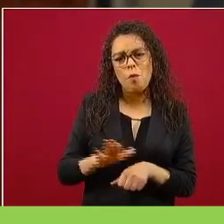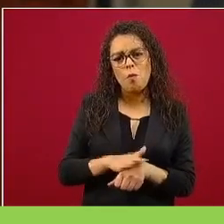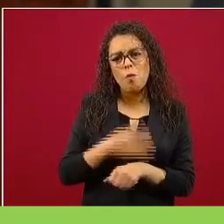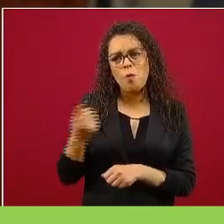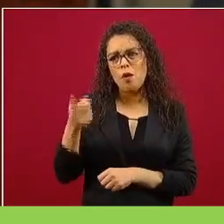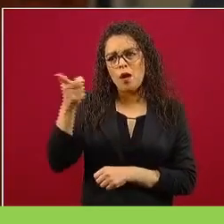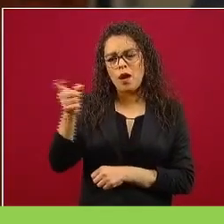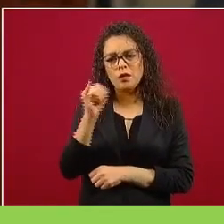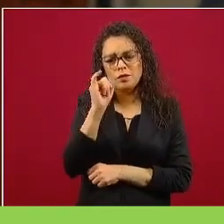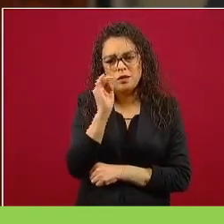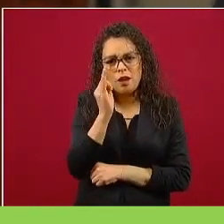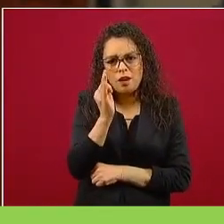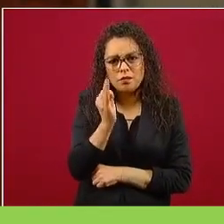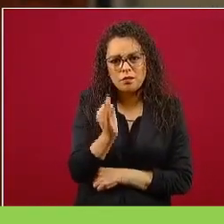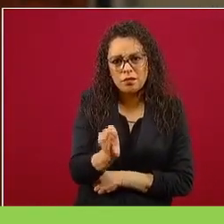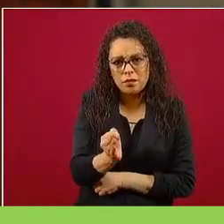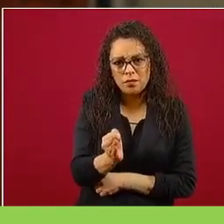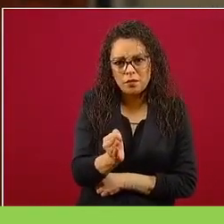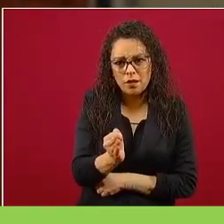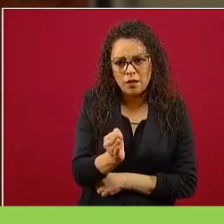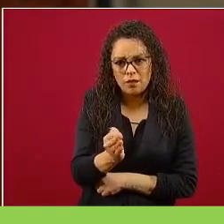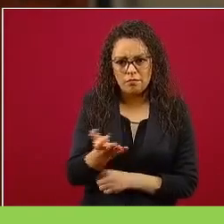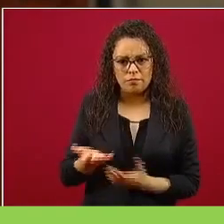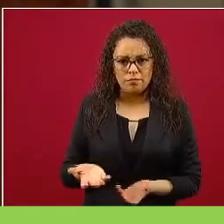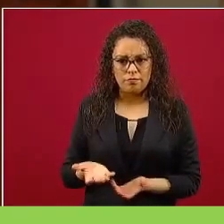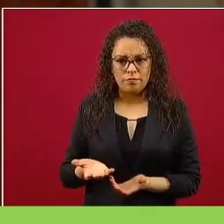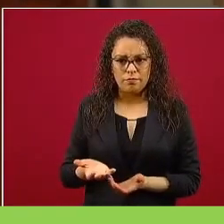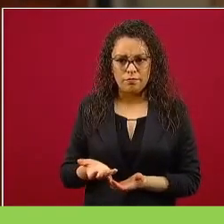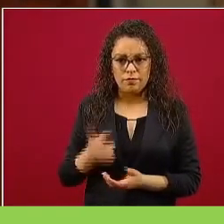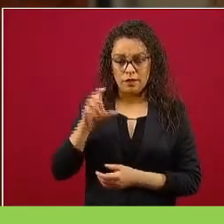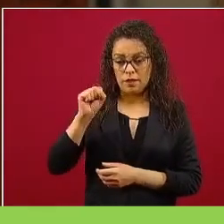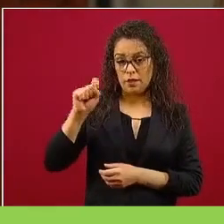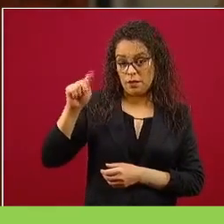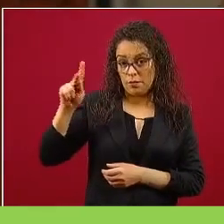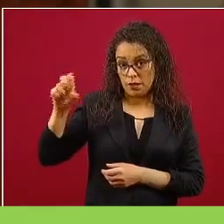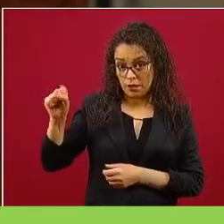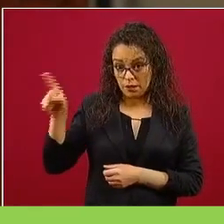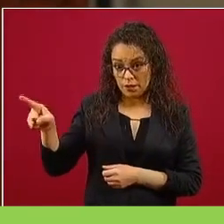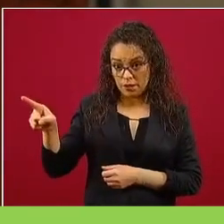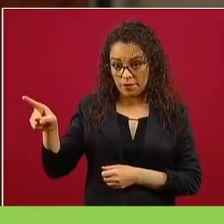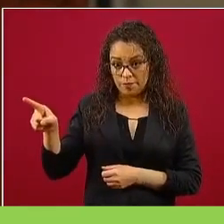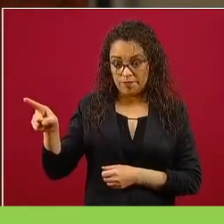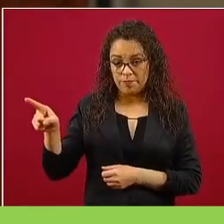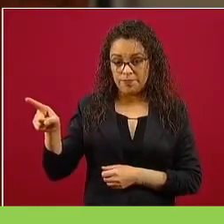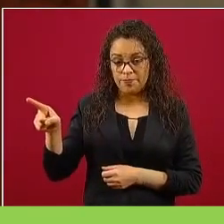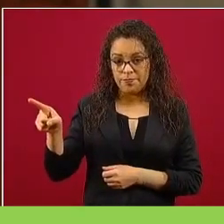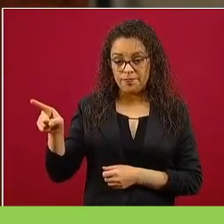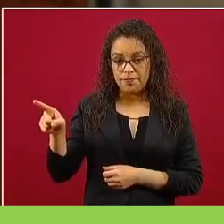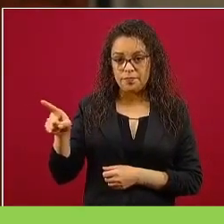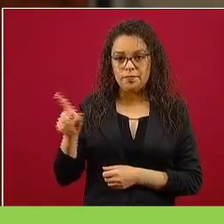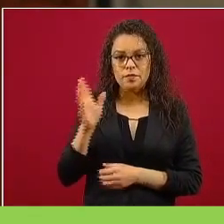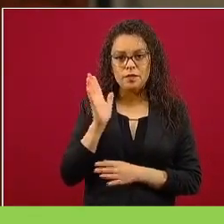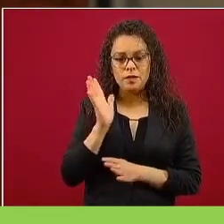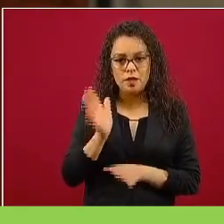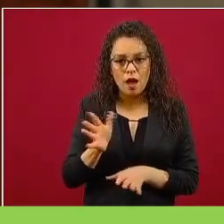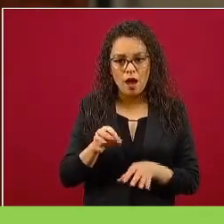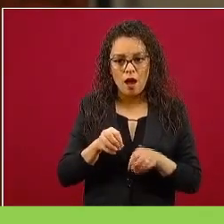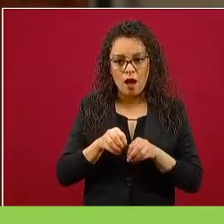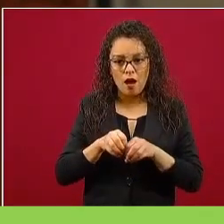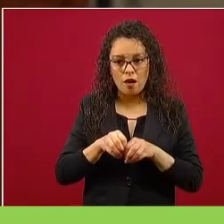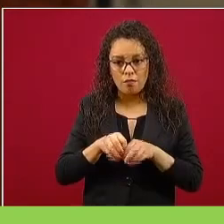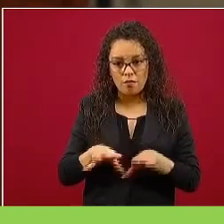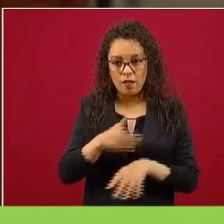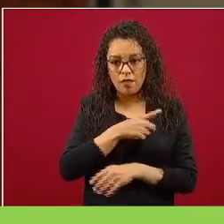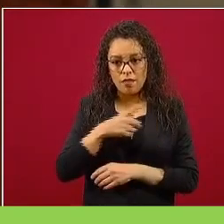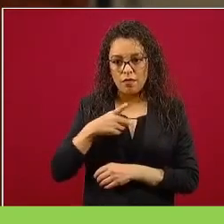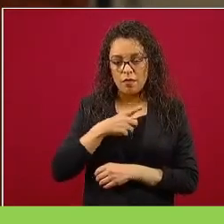que si ya hay un… la Secretaría del Trabajo, hablando ahorita de Luz Amarial, que ya emitió que